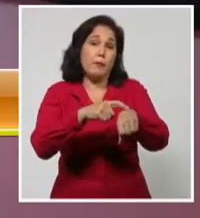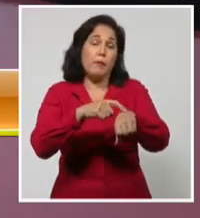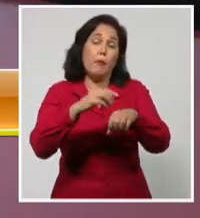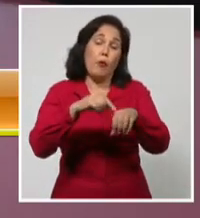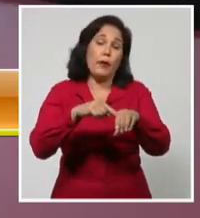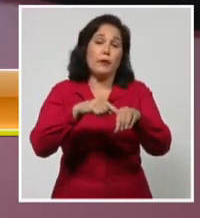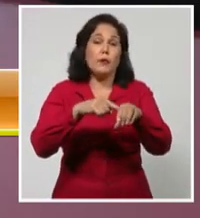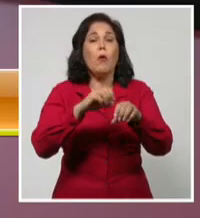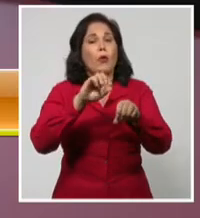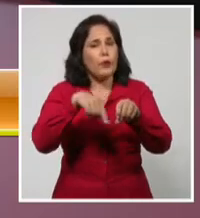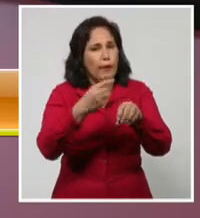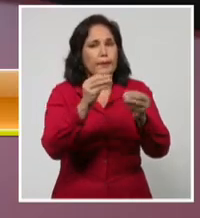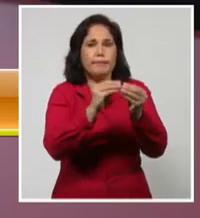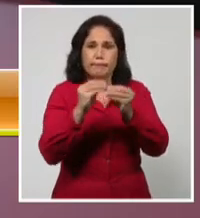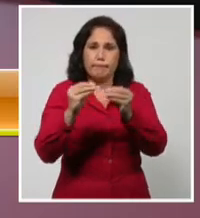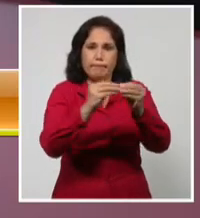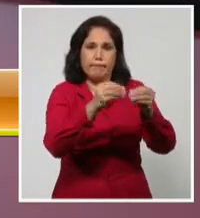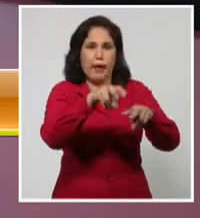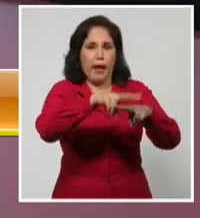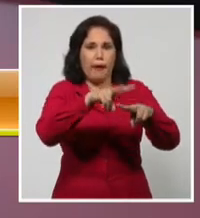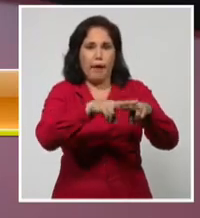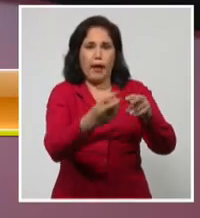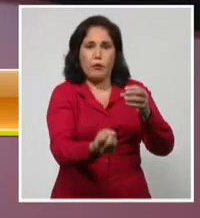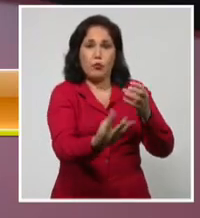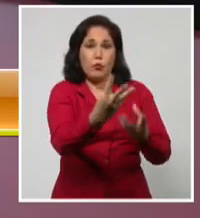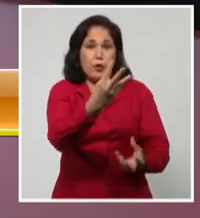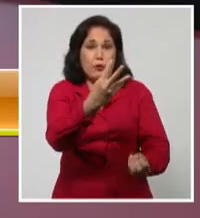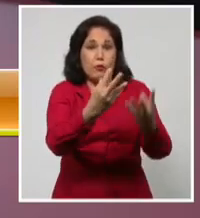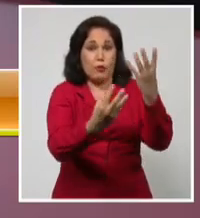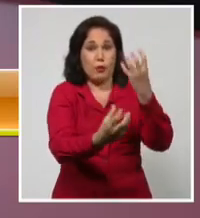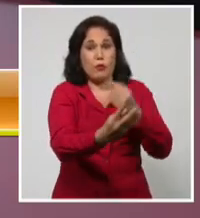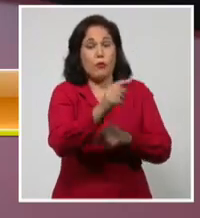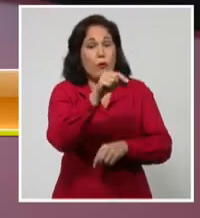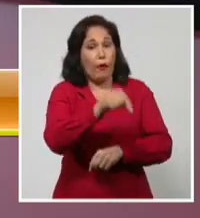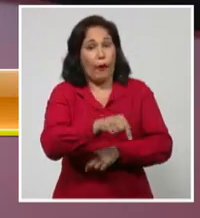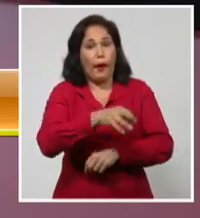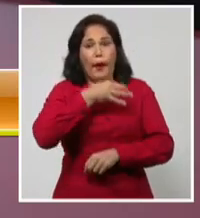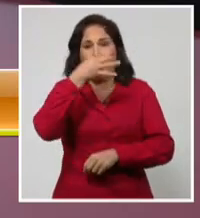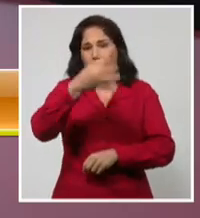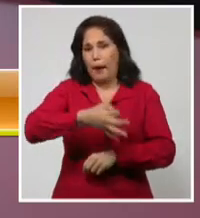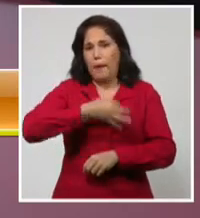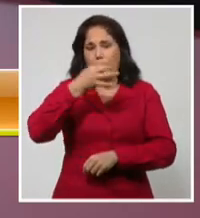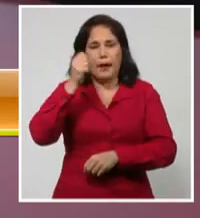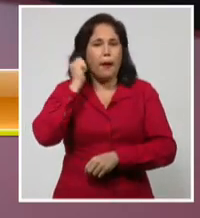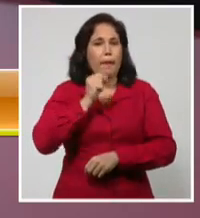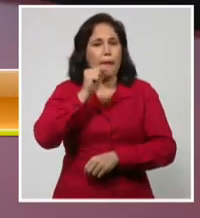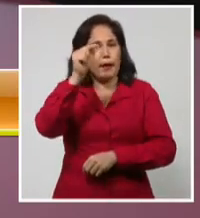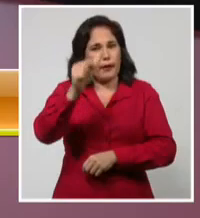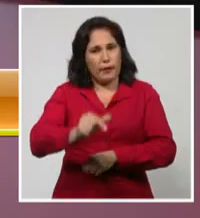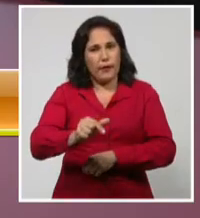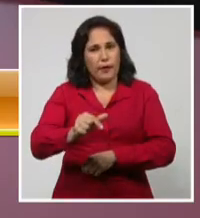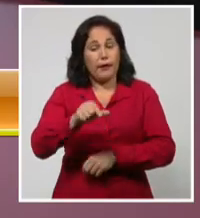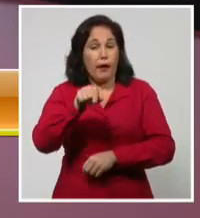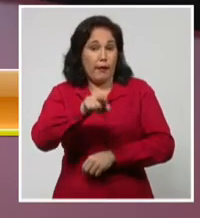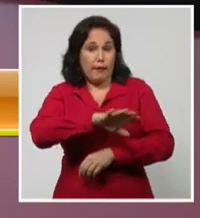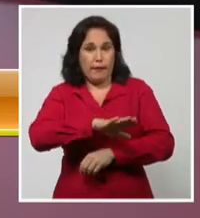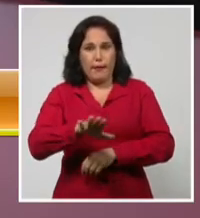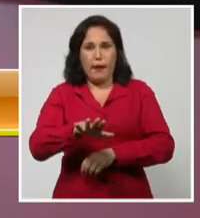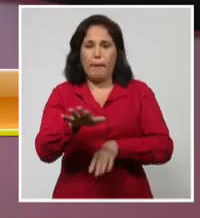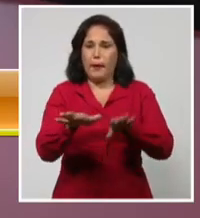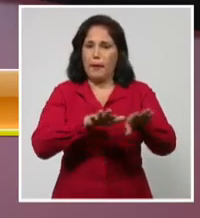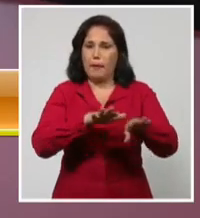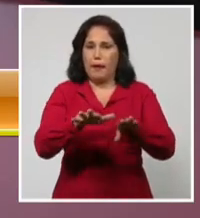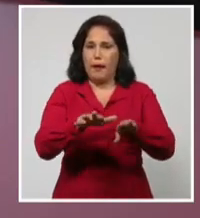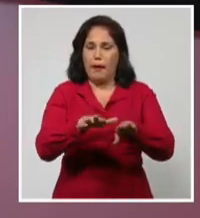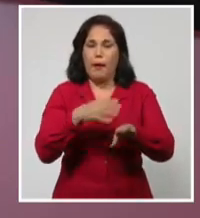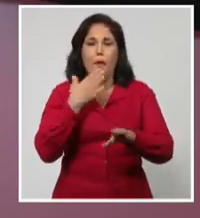nuevamente de transmisión autóctona limitada. Sobre el tema nos comenta hoy la periodista Gisela García Rivero, que se encuentra ya con nosotros en el estudio.